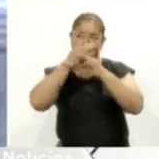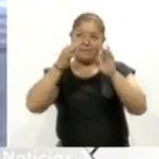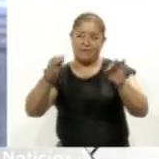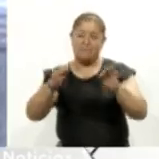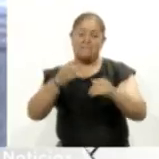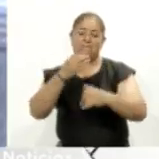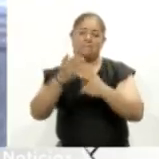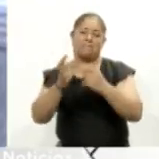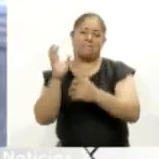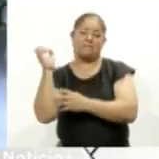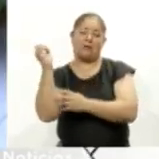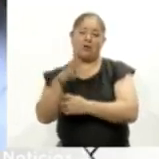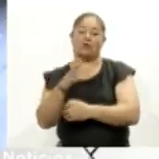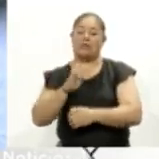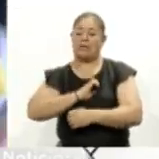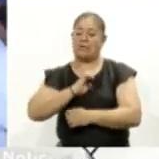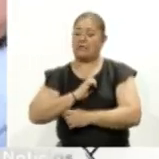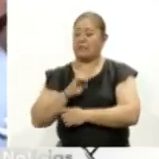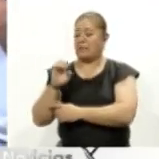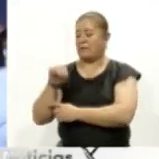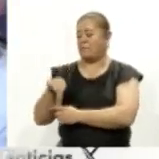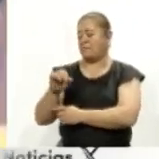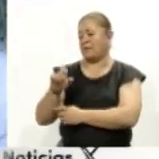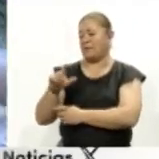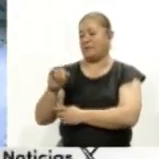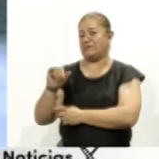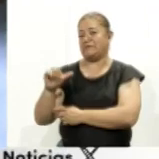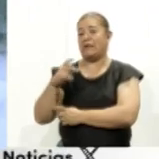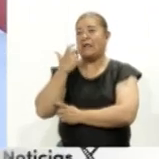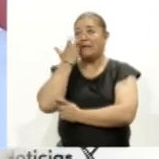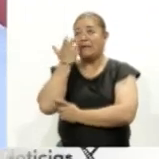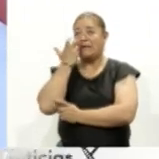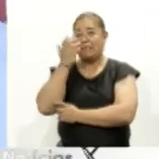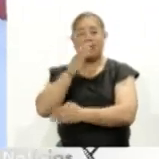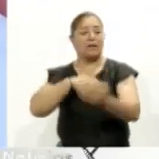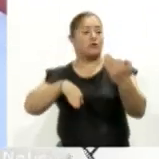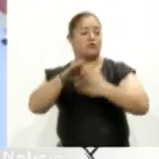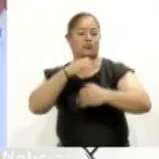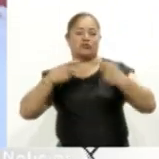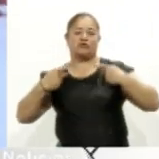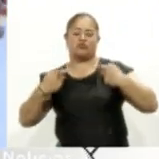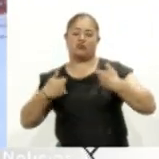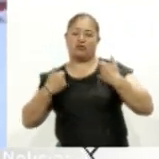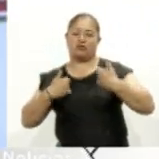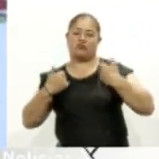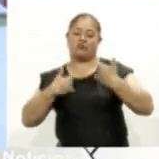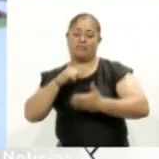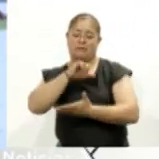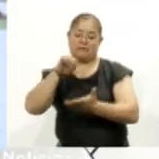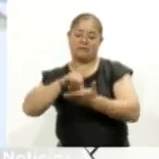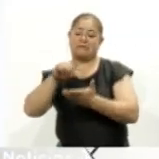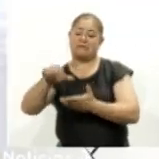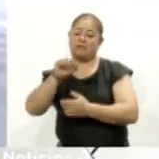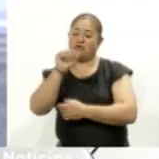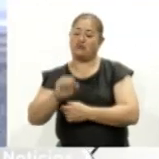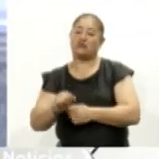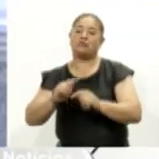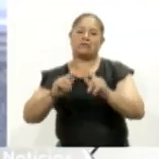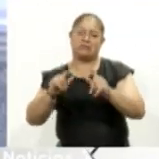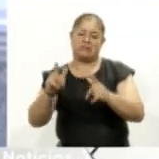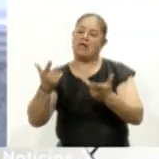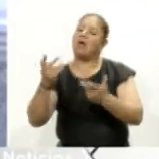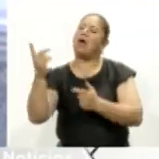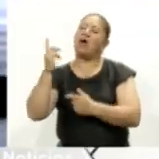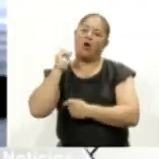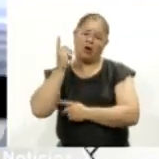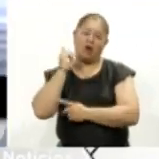entrenadora Melissa Ortega Pérez expuso que buscan acercar esta disciplina a los jóvenes de la zona centro y sur de la entidad Nos